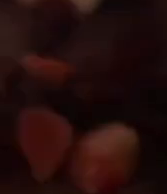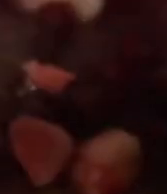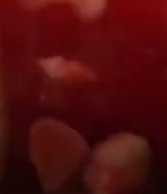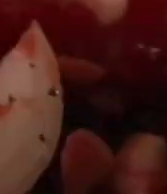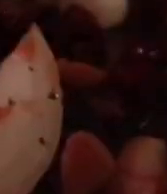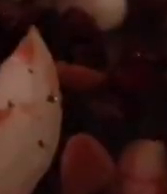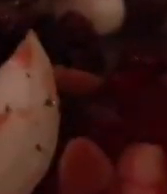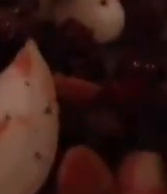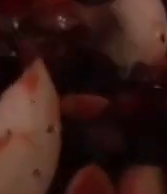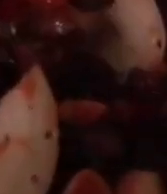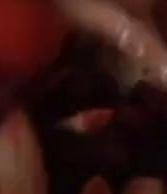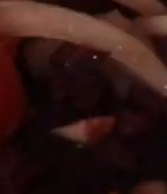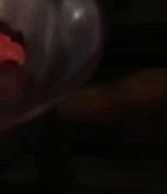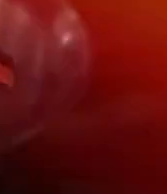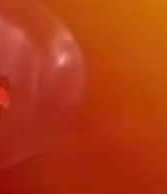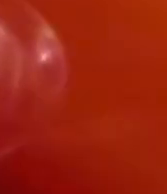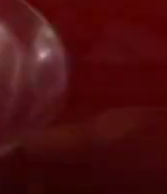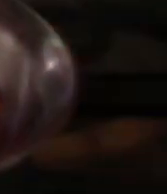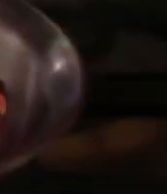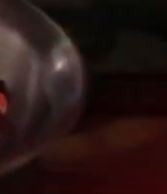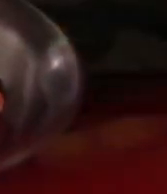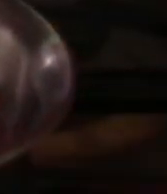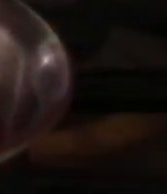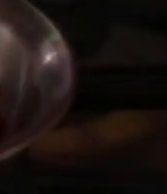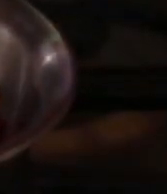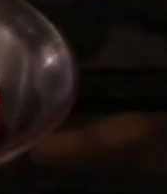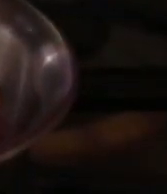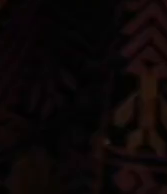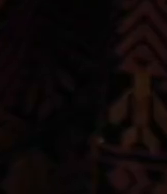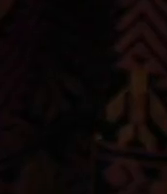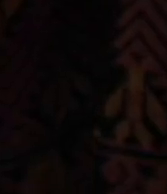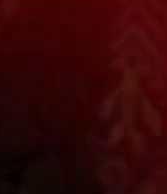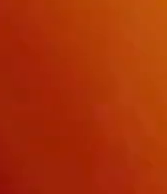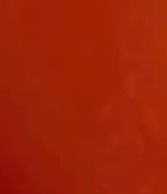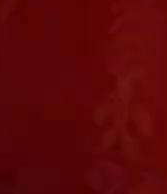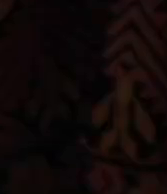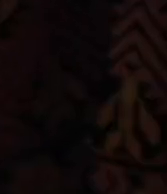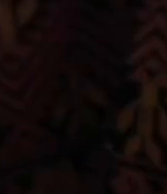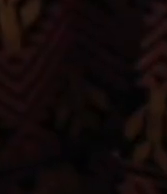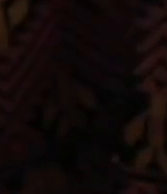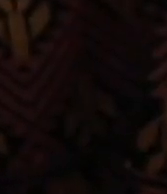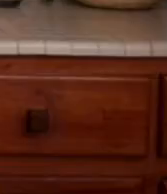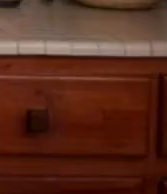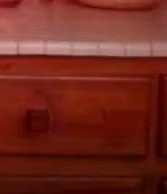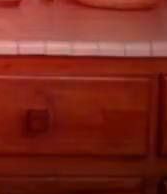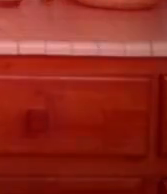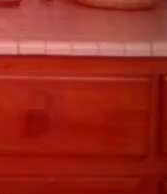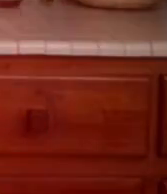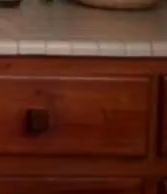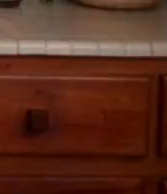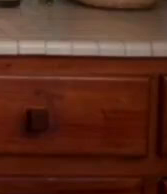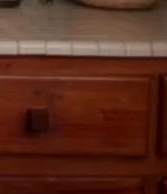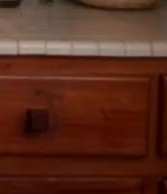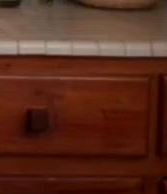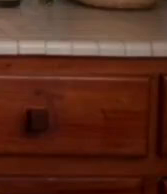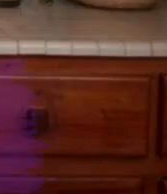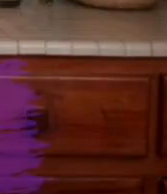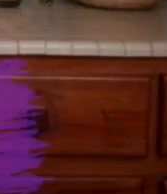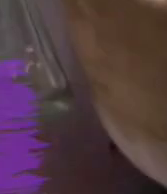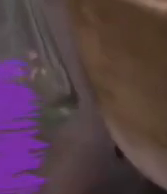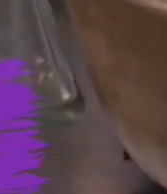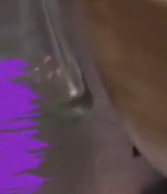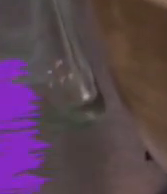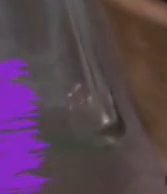El aceite de coco le pone un toque delicioso Nuestra cebollita, nuestros